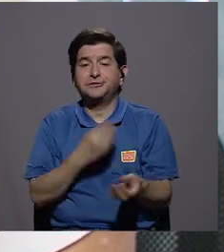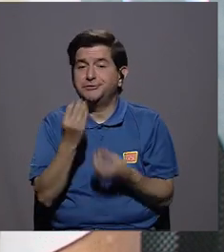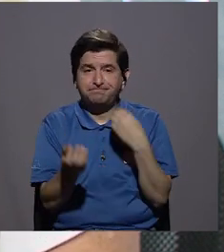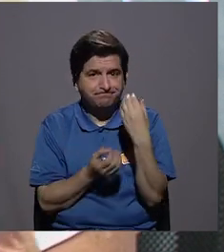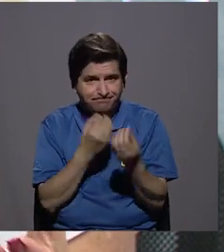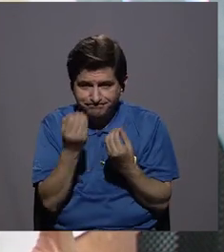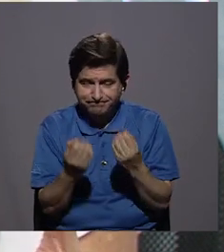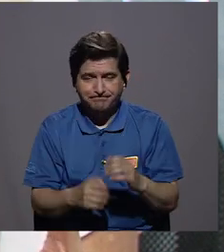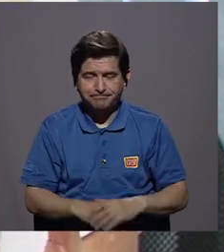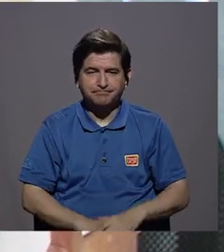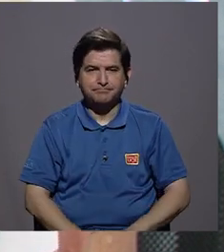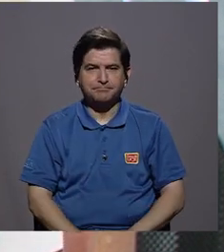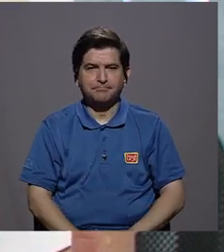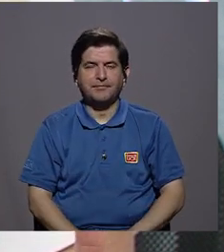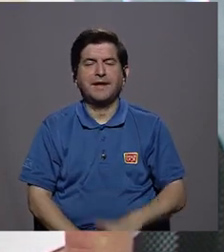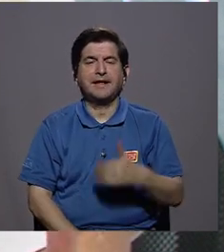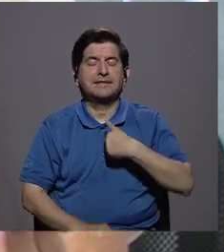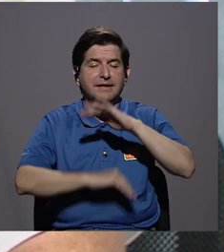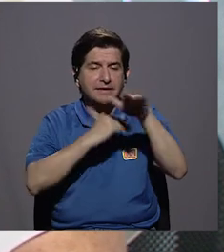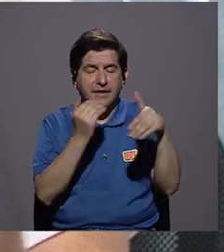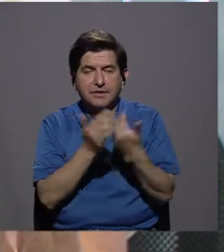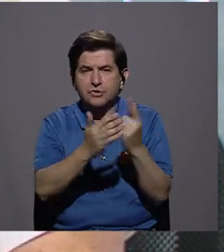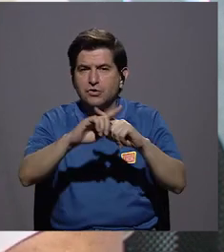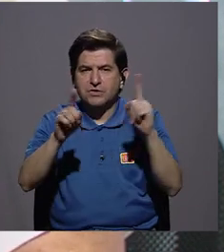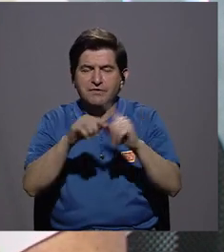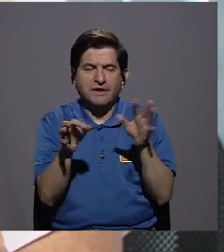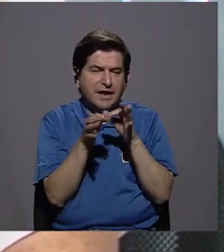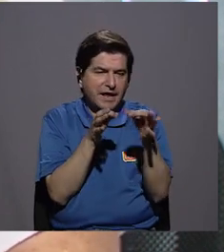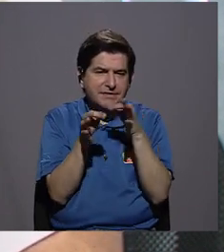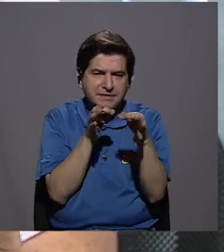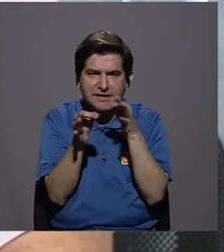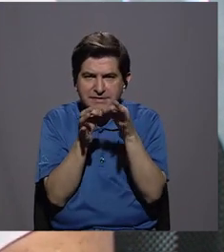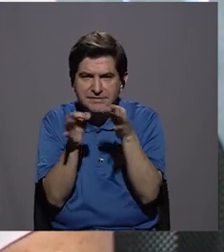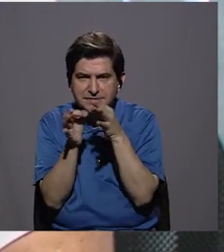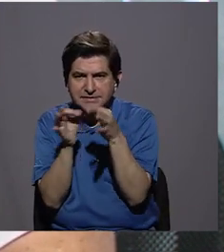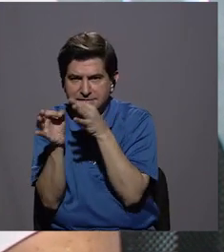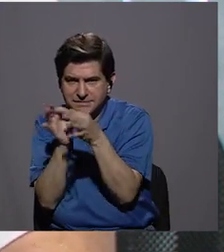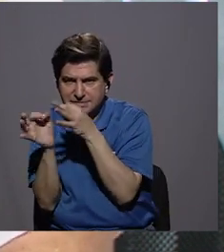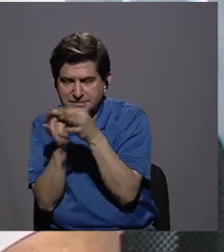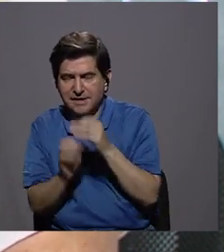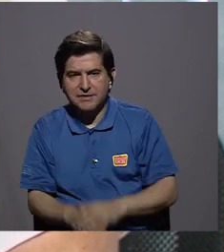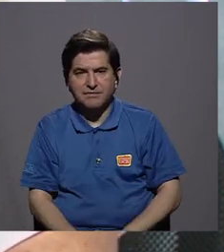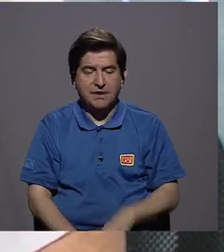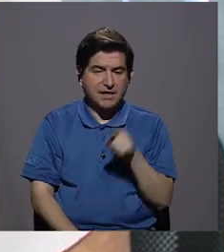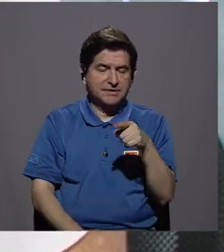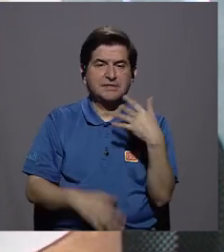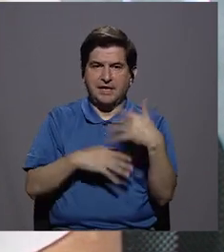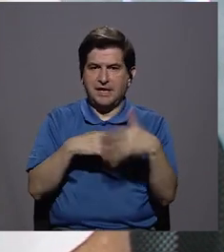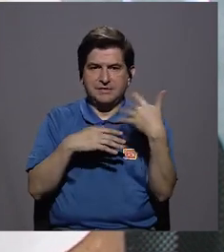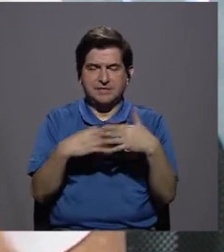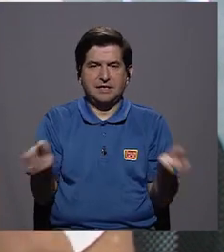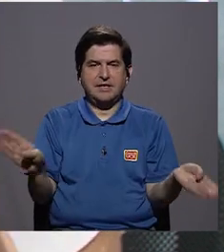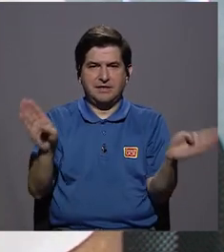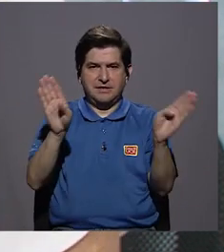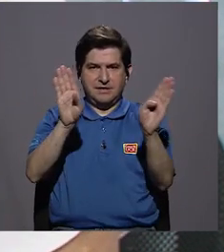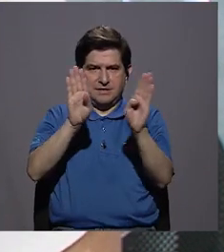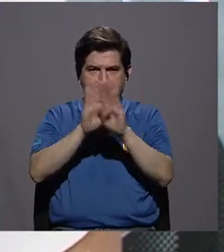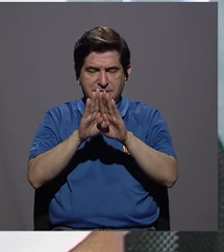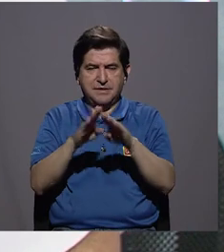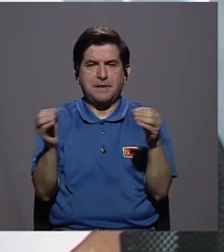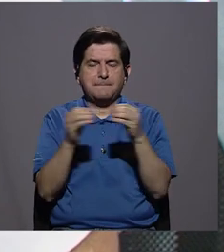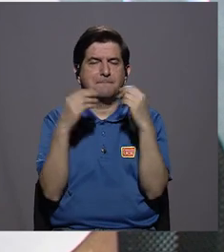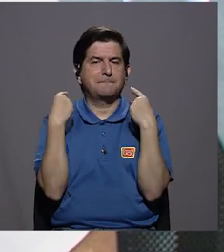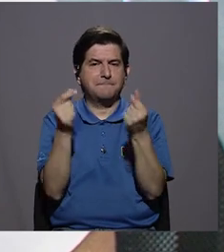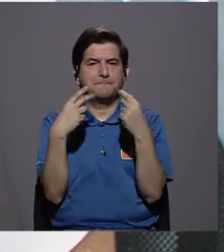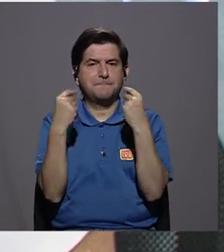propiciar es que haya toda una serie de células de migración celular para que esa herida cicatrice muchísimo